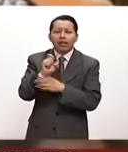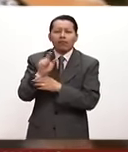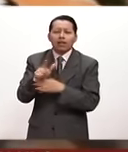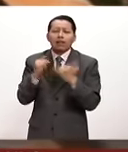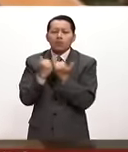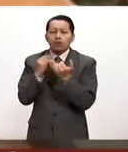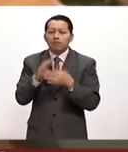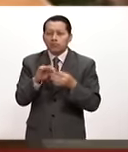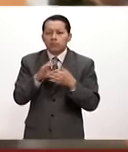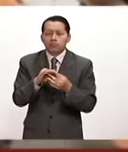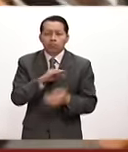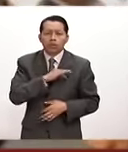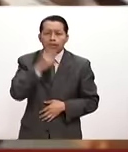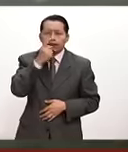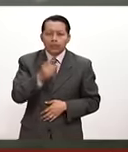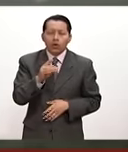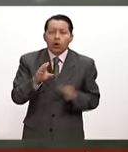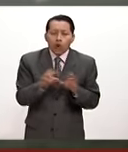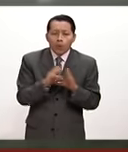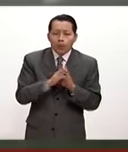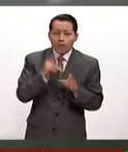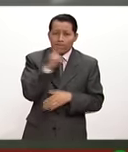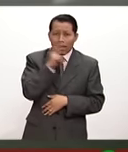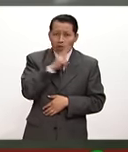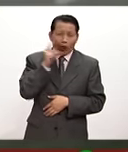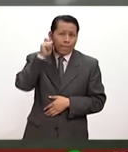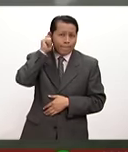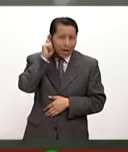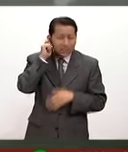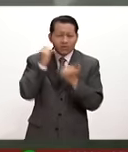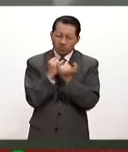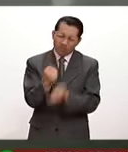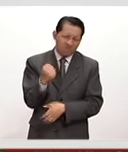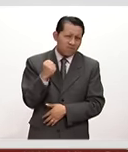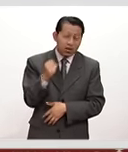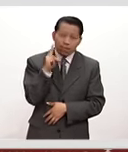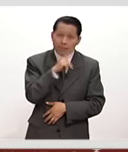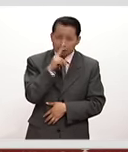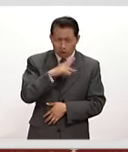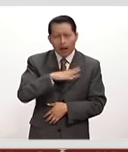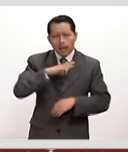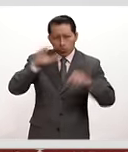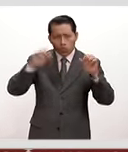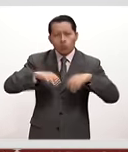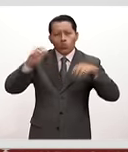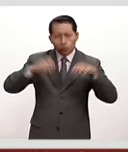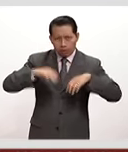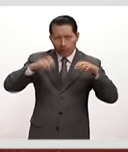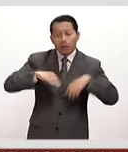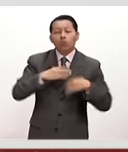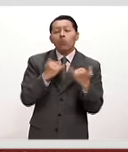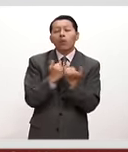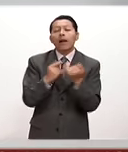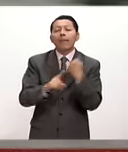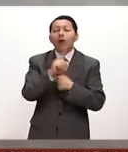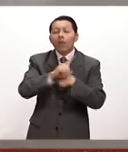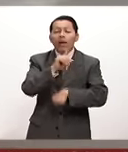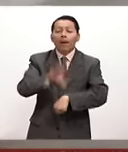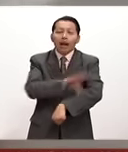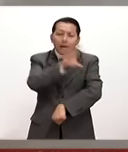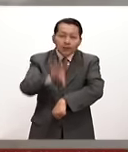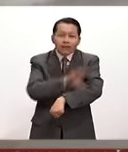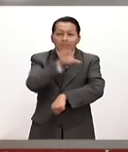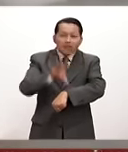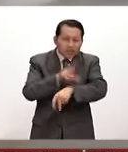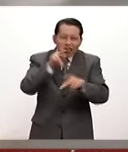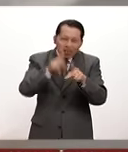Y ya podría decir que el viento en la zona de La Paz ya está fuerte, ya tenemos lluvia, hemos estado teniendo problemas de luz y comunicación